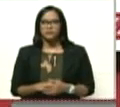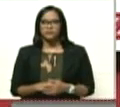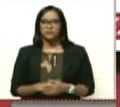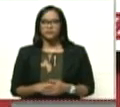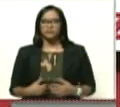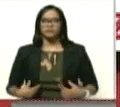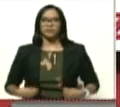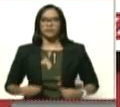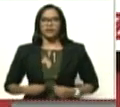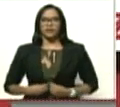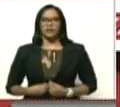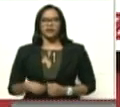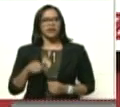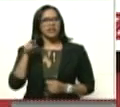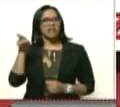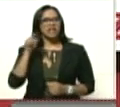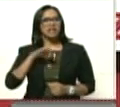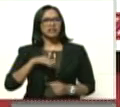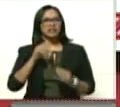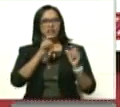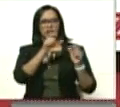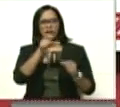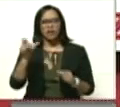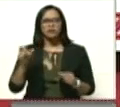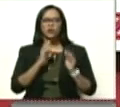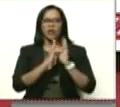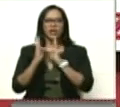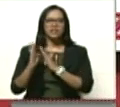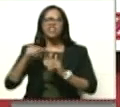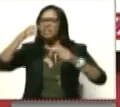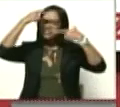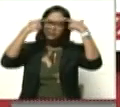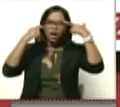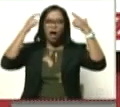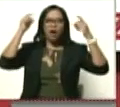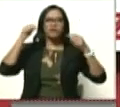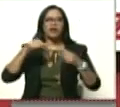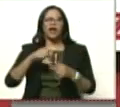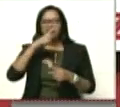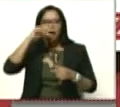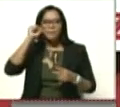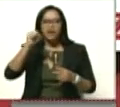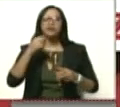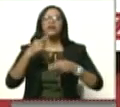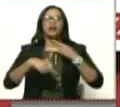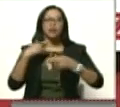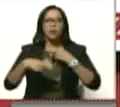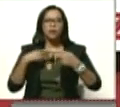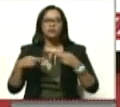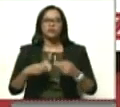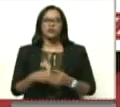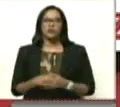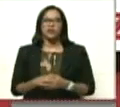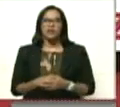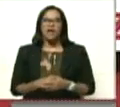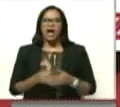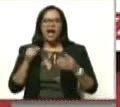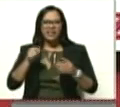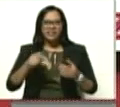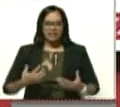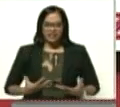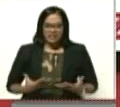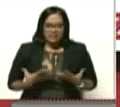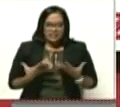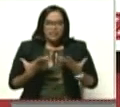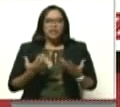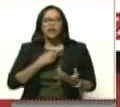Y ahí está esa gente organizada. Que los van, ahí está Chávez, ahí está Nicolás, ahí está la revolución, ahí está la esencia de esto,